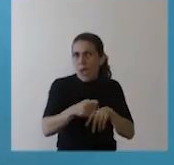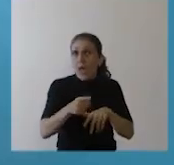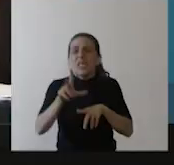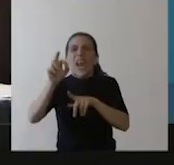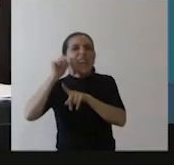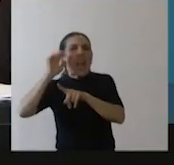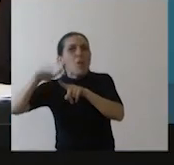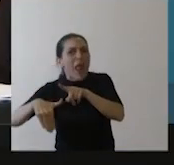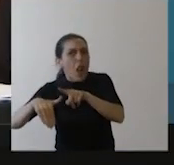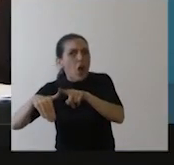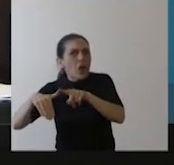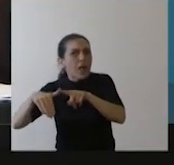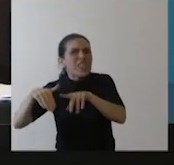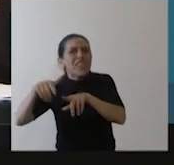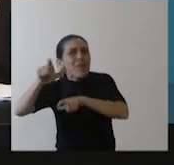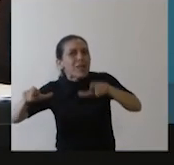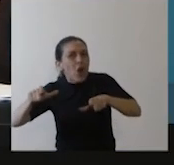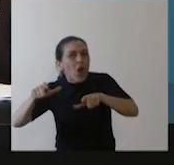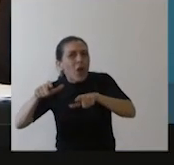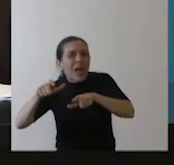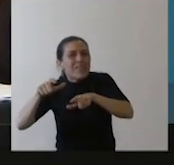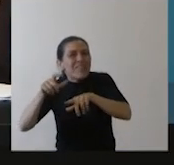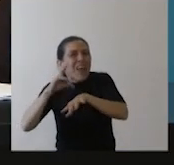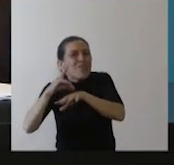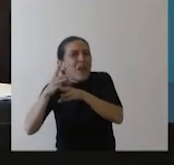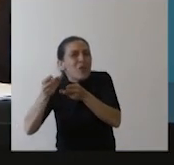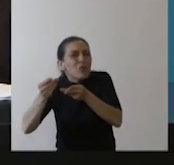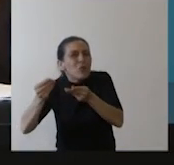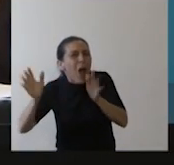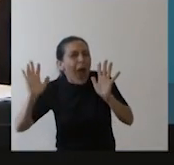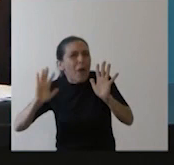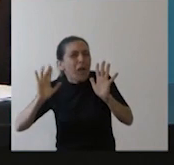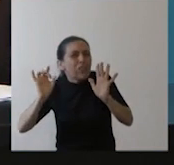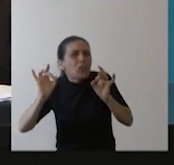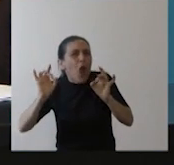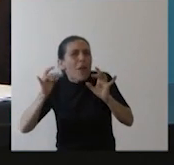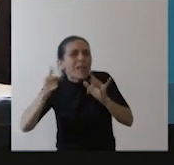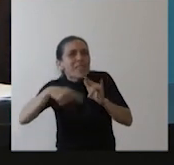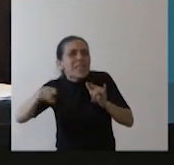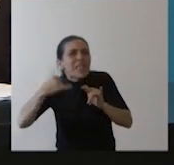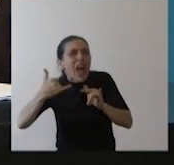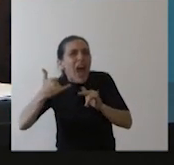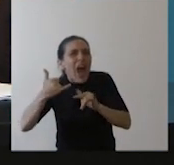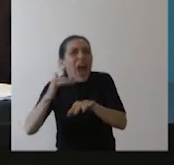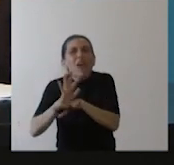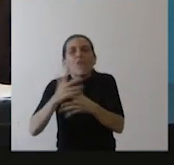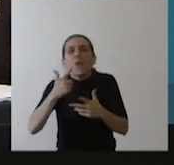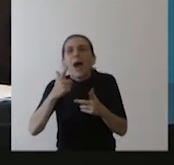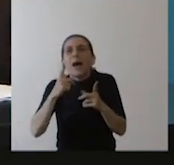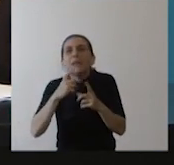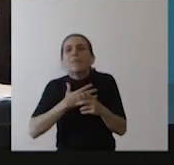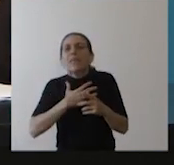de 30 son en general casos muy leves que no afectan mayoritariamente más que la molestia de un episodio febril respiratorio